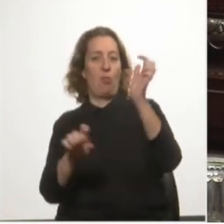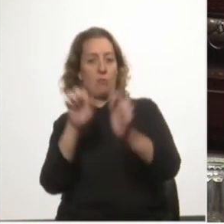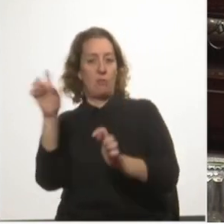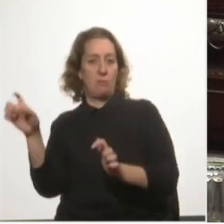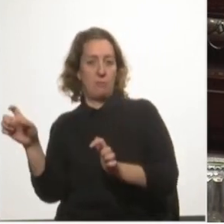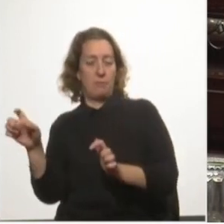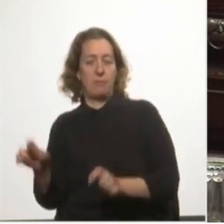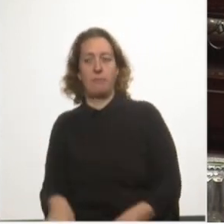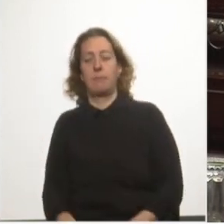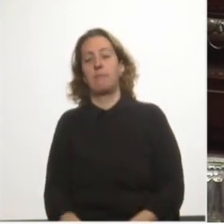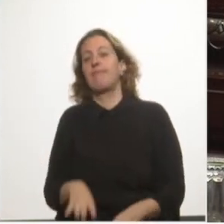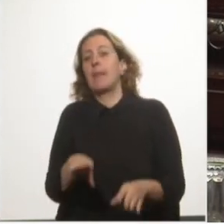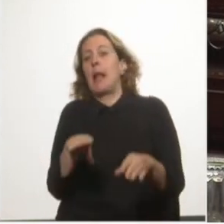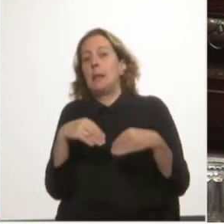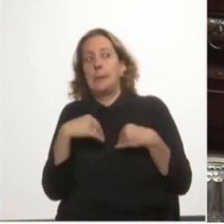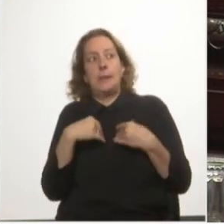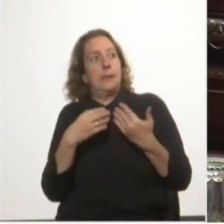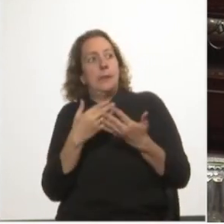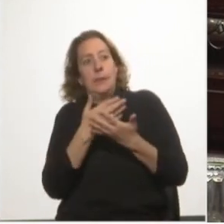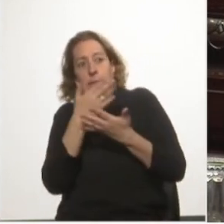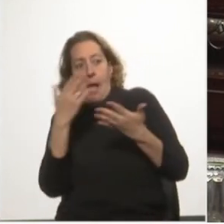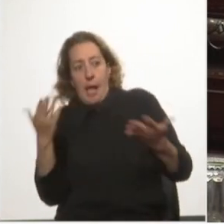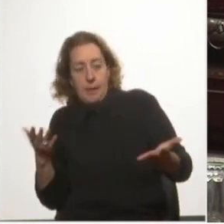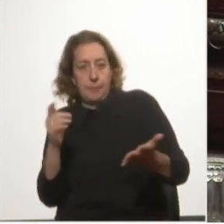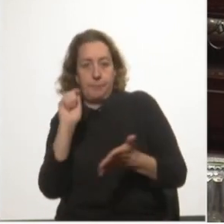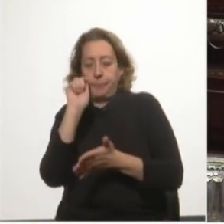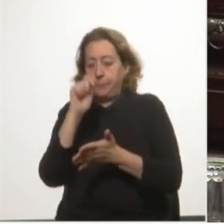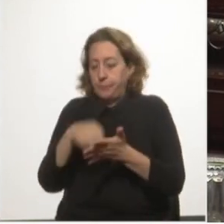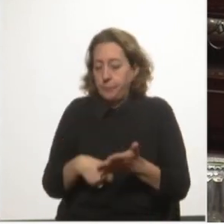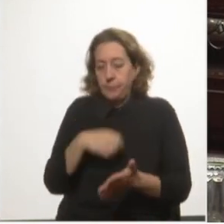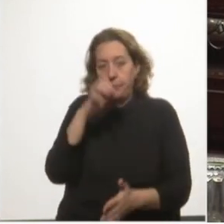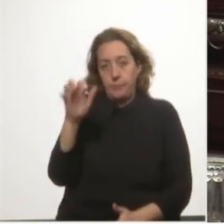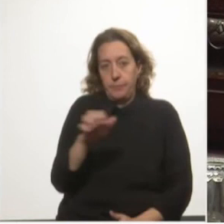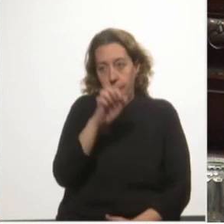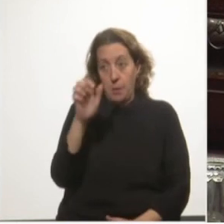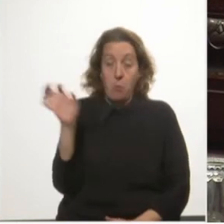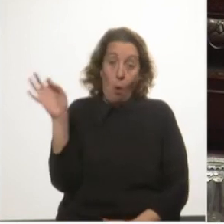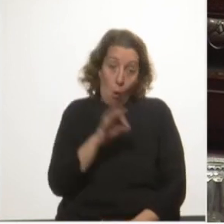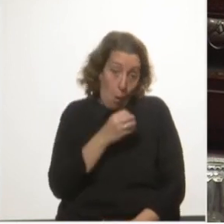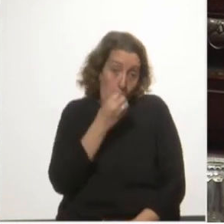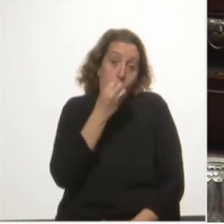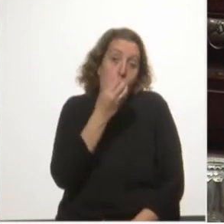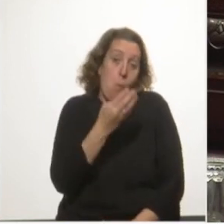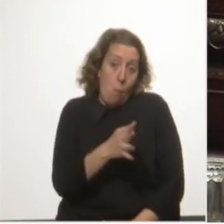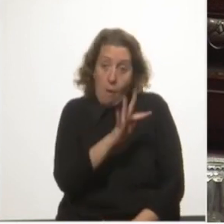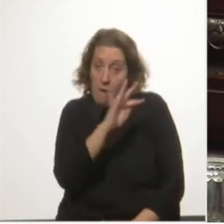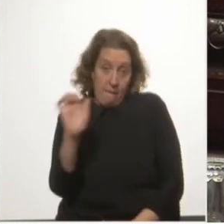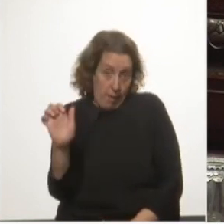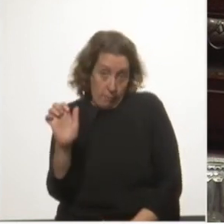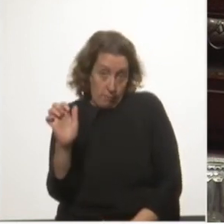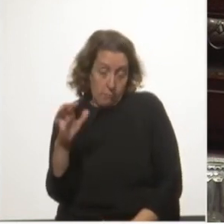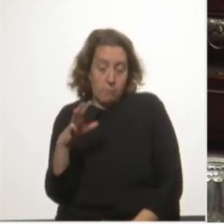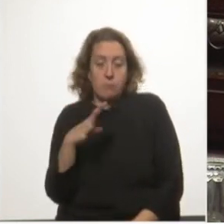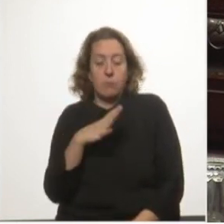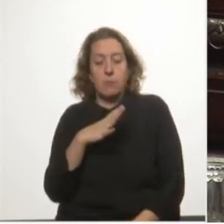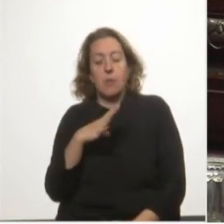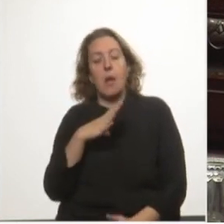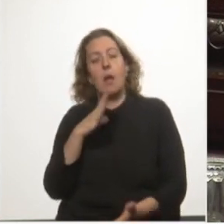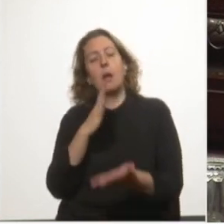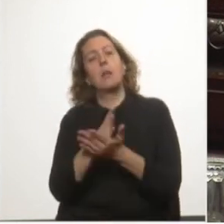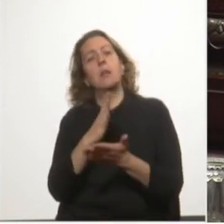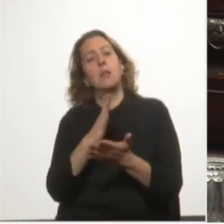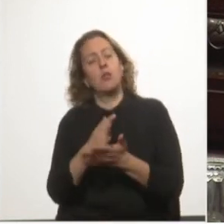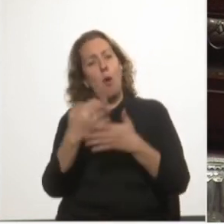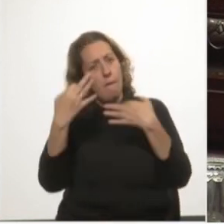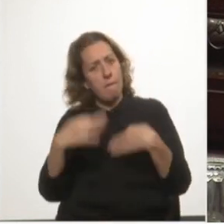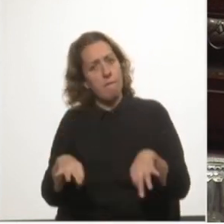Admitamos que alguien, ya sea contratado por la empresa o en su buena fe, tiene el derecho de afirmar que el